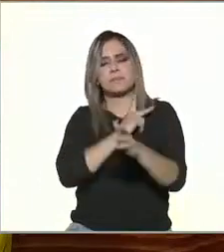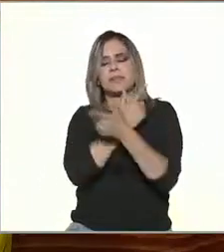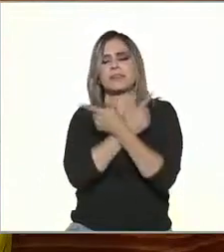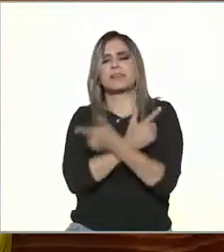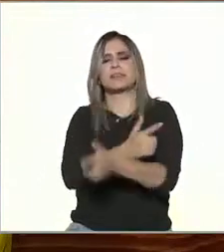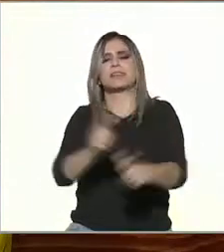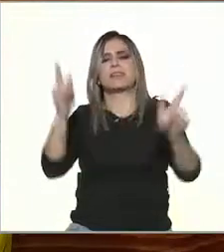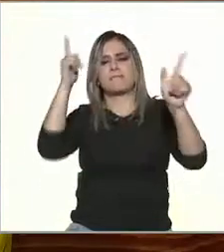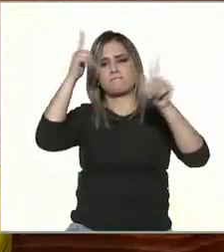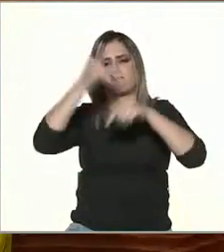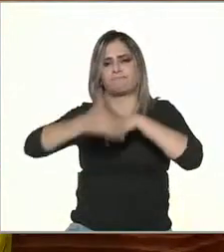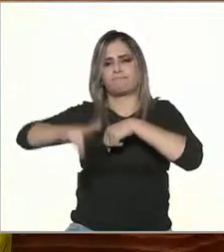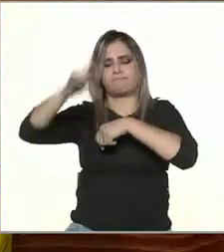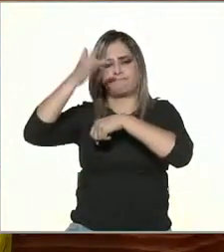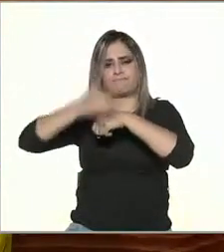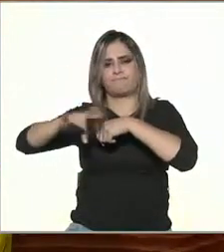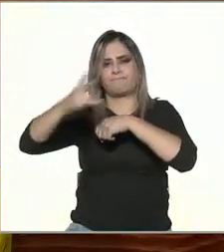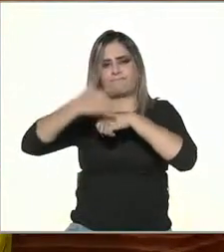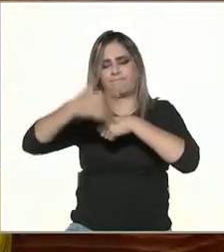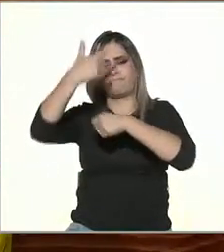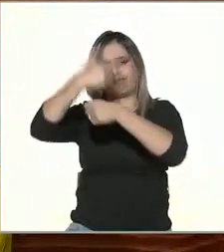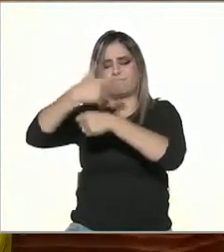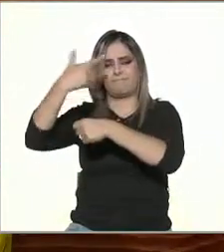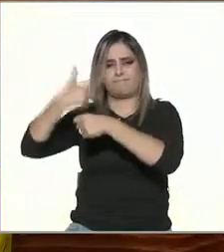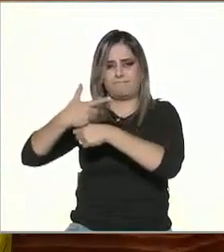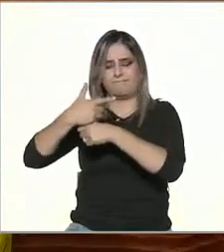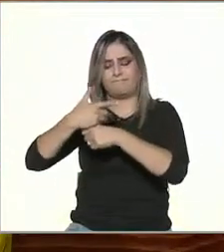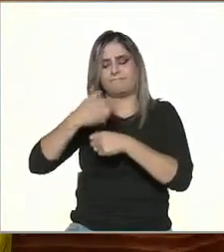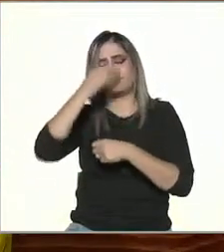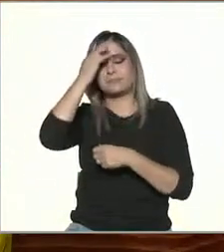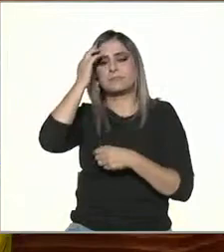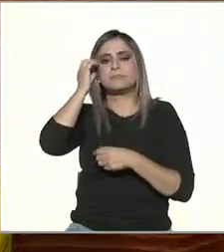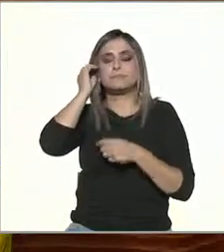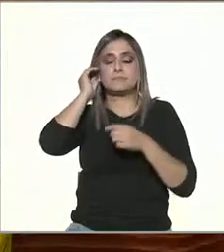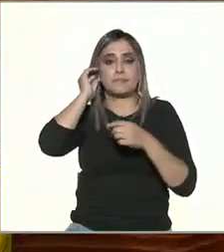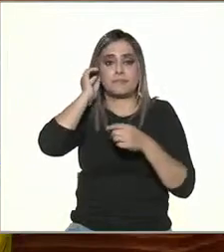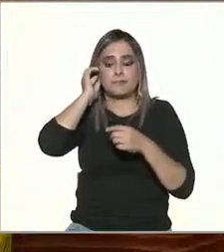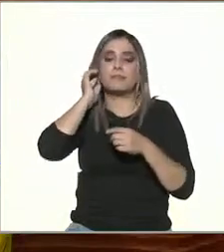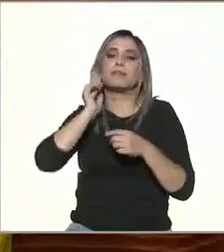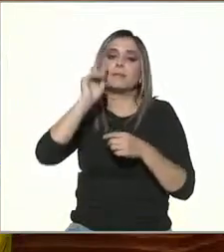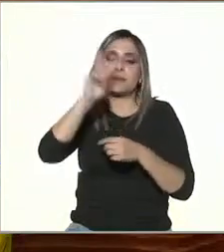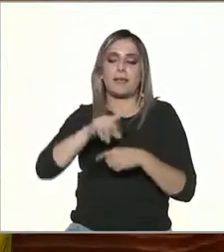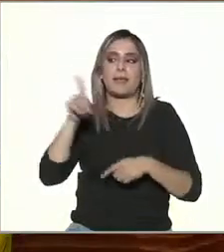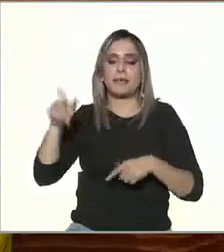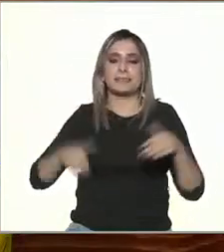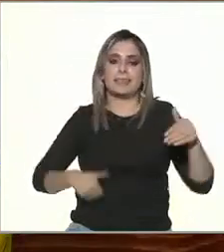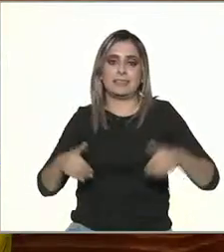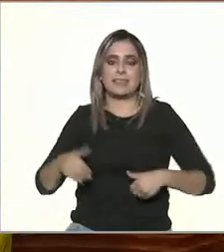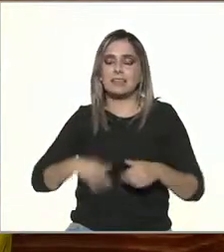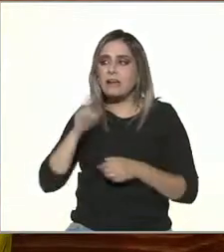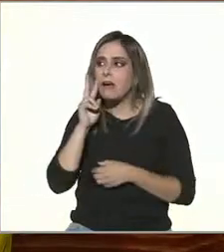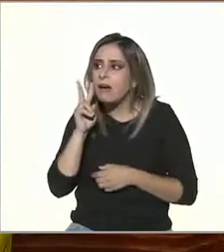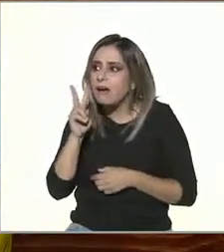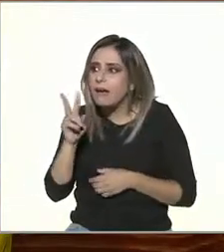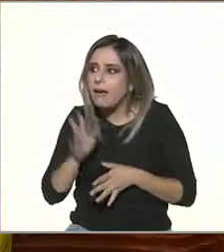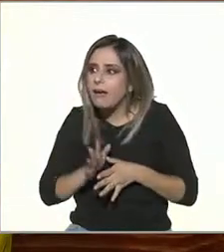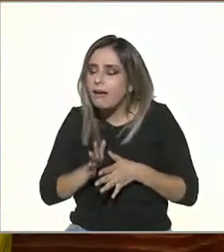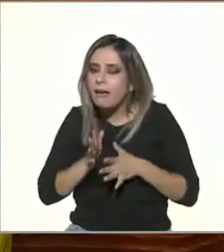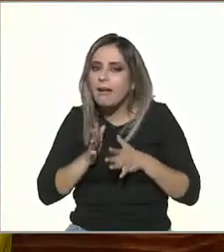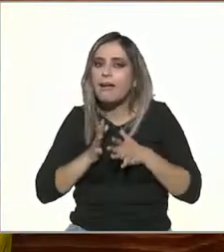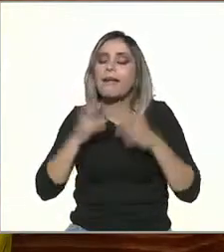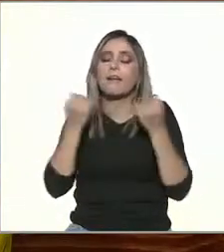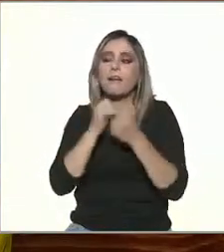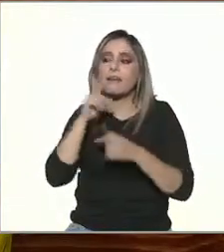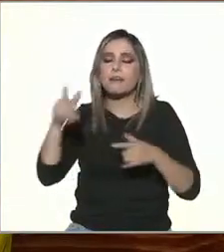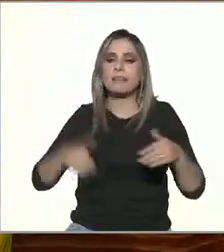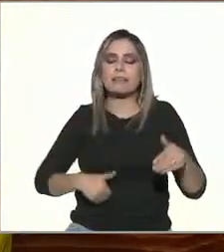libertad que me es conferida como mujer y como ser humano de verdad es una obra que los va a tener no solo al filo de la butaca sino que les